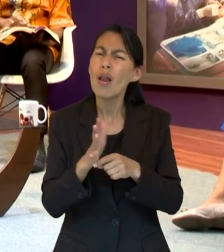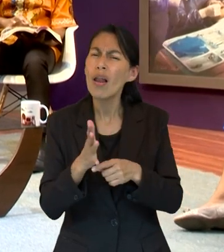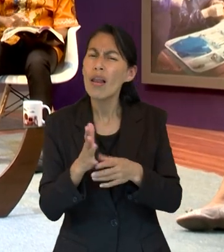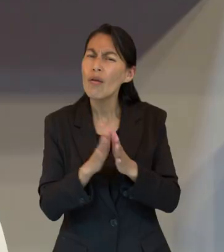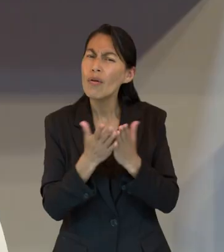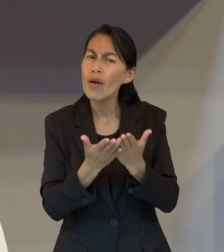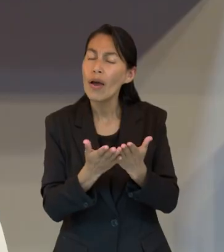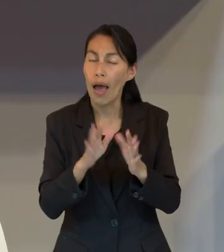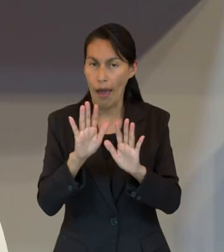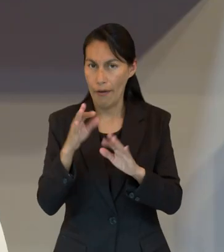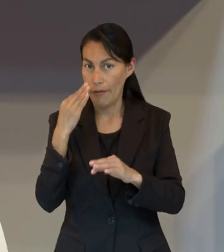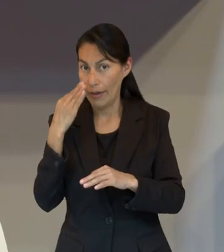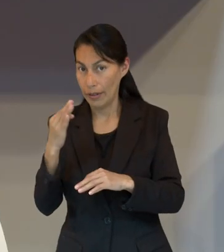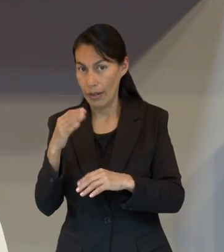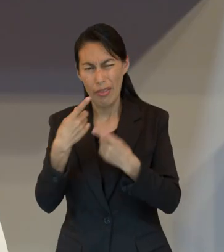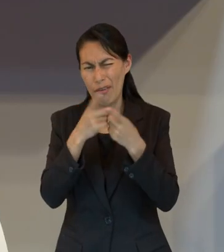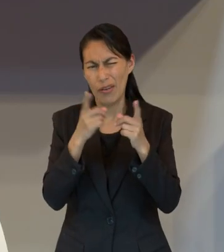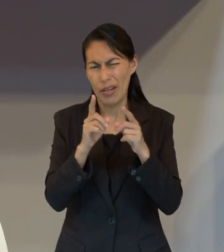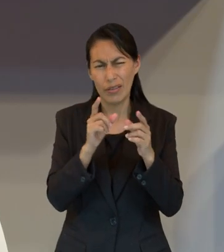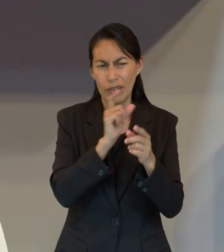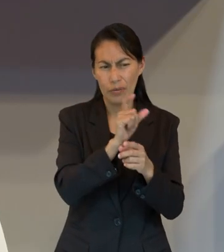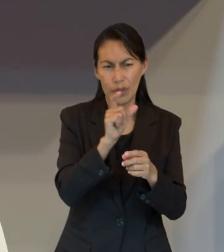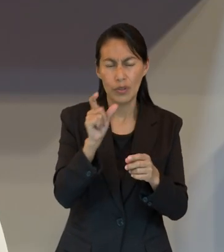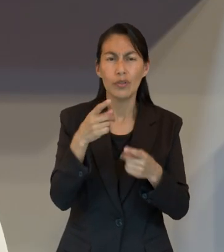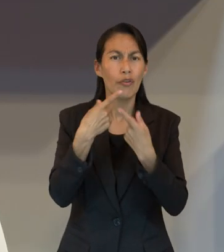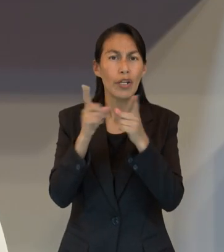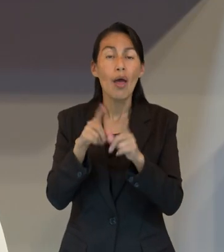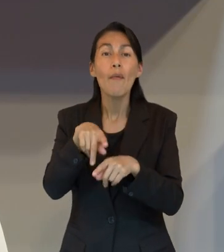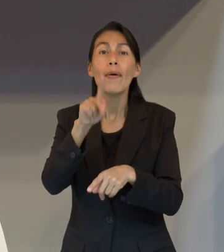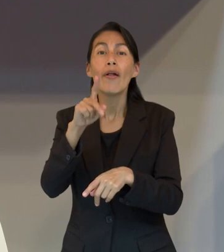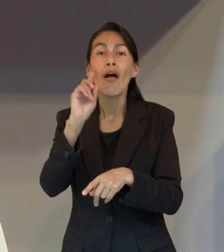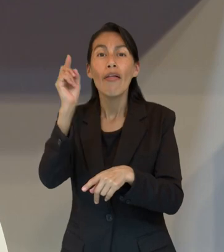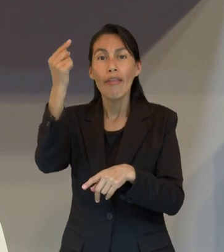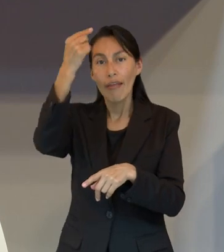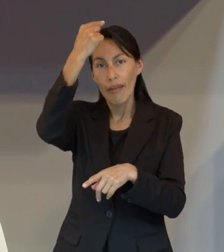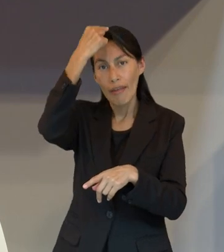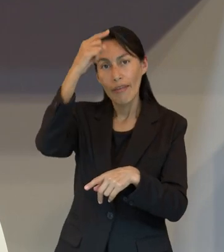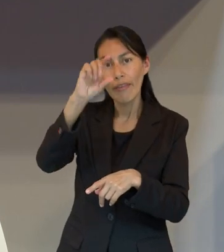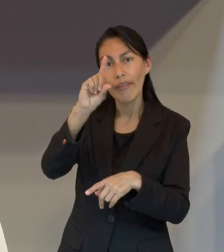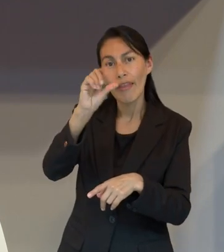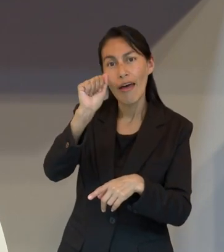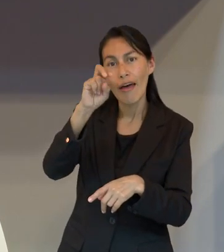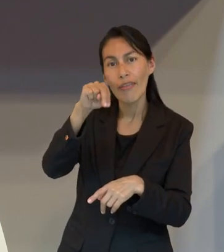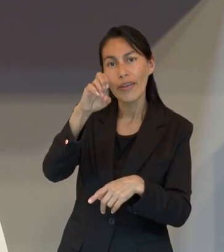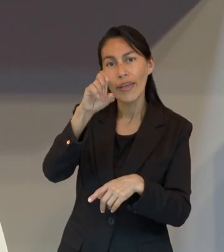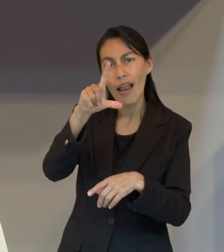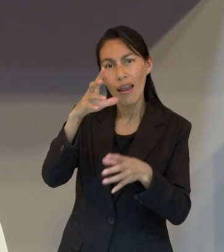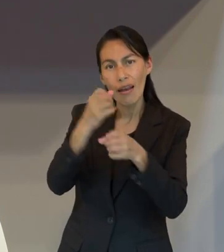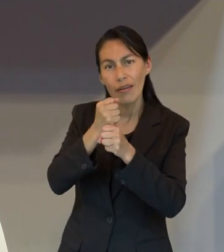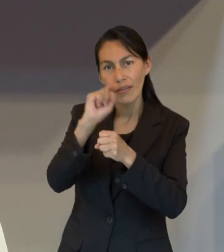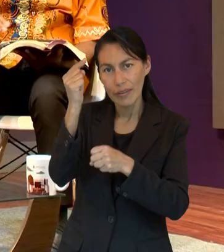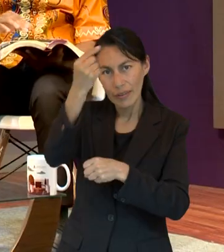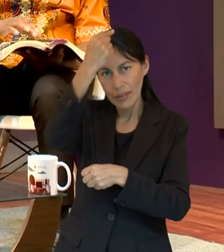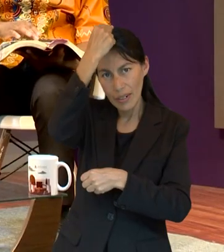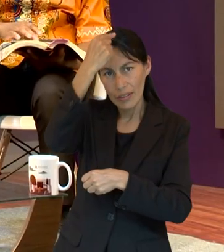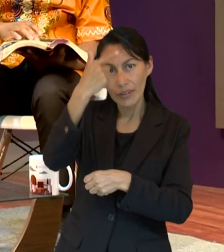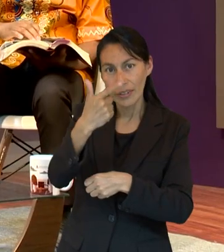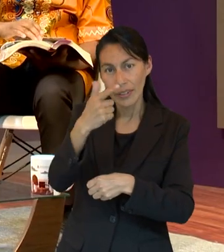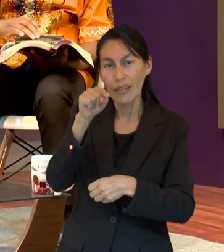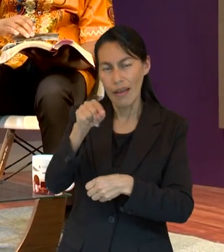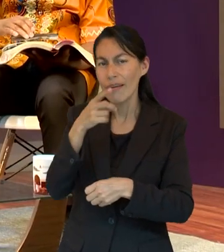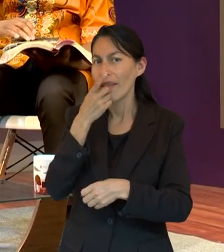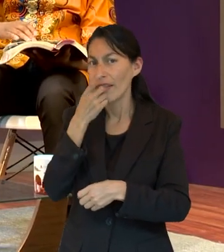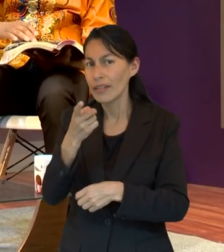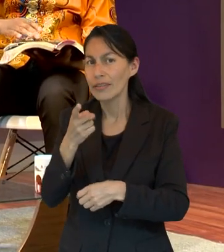es ese libro? Bueno, hay varios pasajes, pero específicamente el libro de Daniel, Daniel 7. Ahí